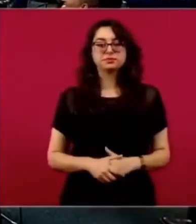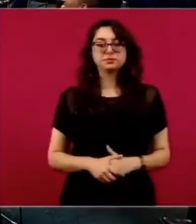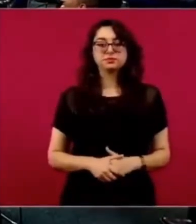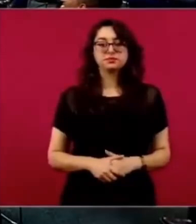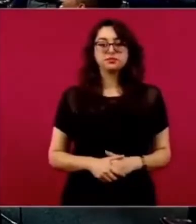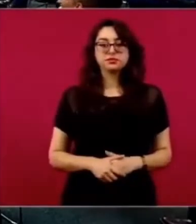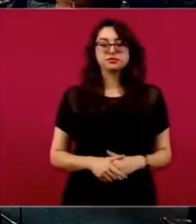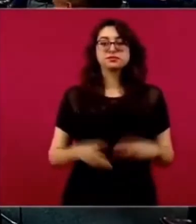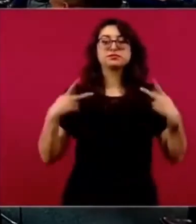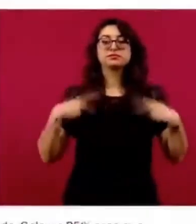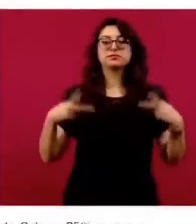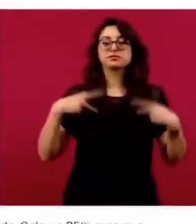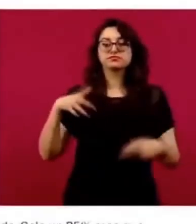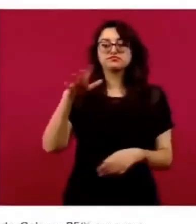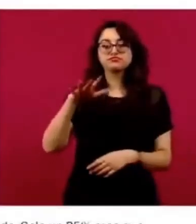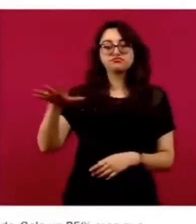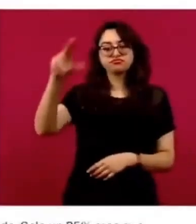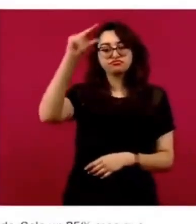El pueblo es sabio.